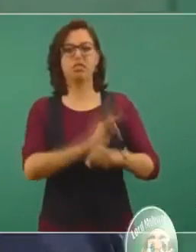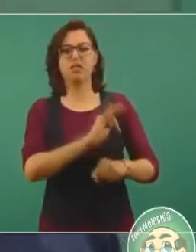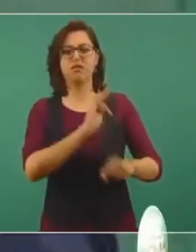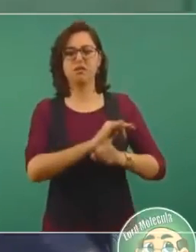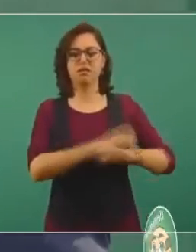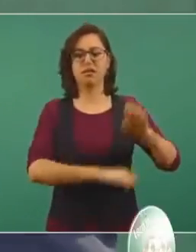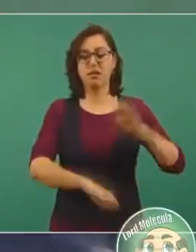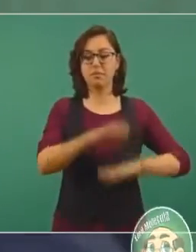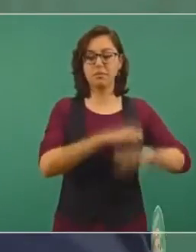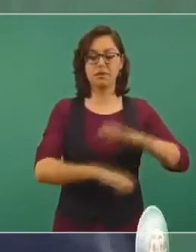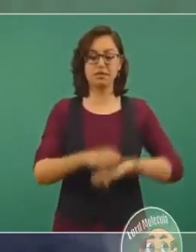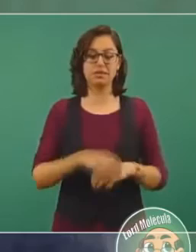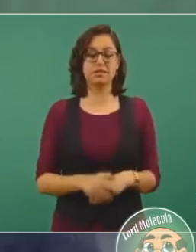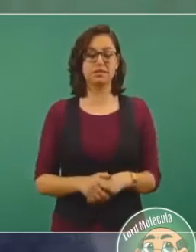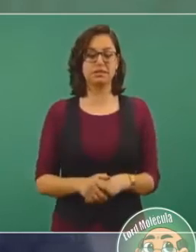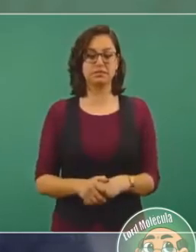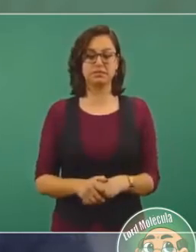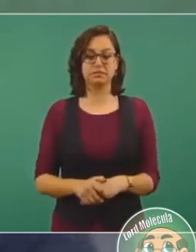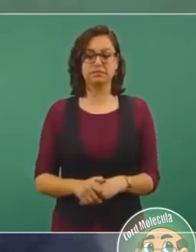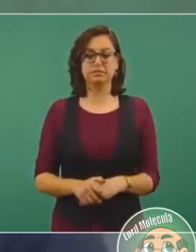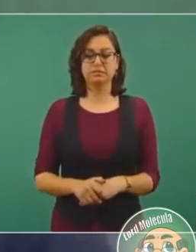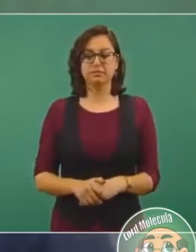actividades que en el extranjero.